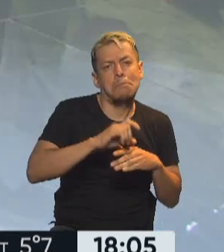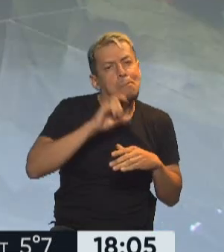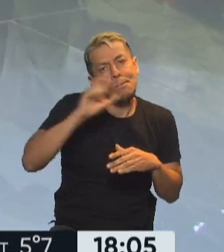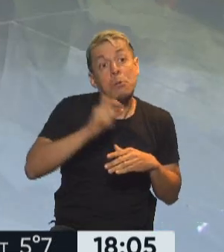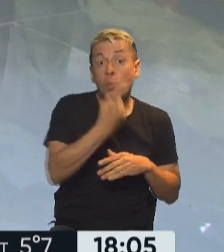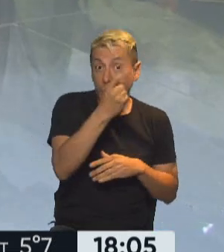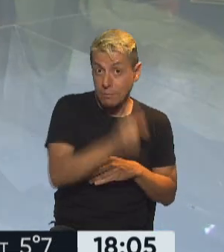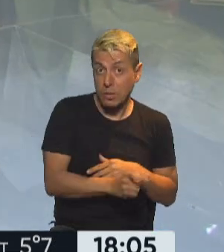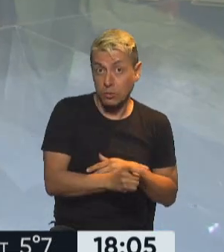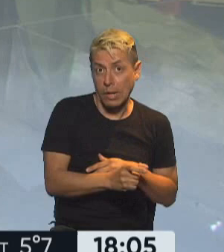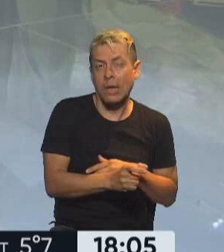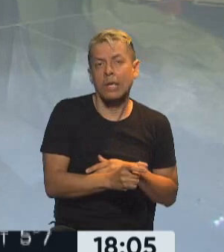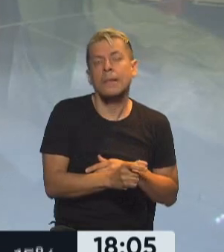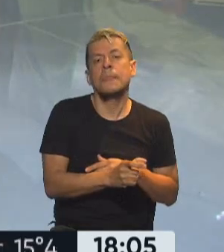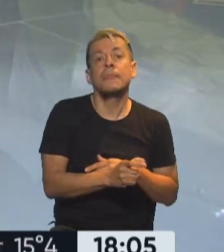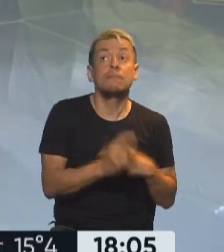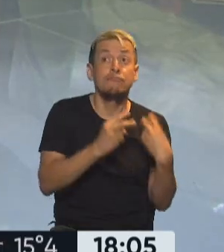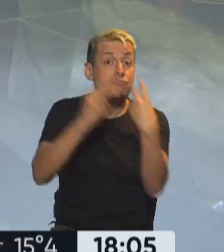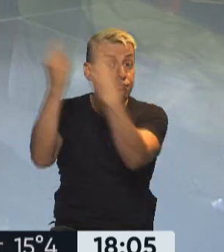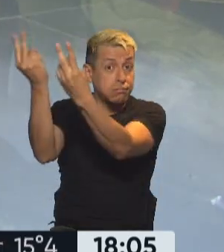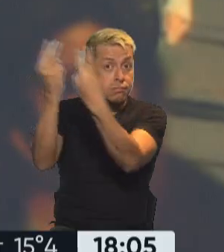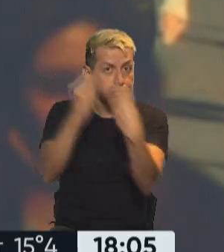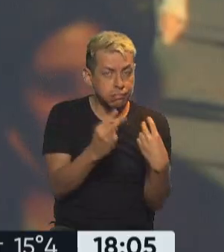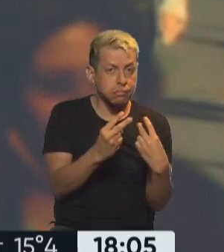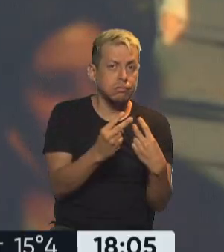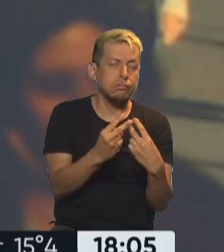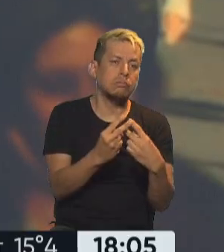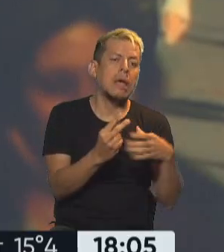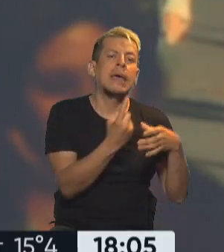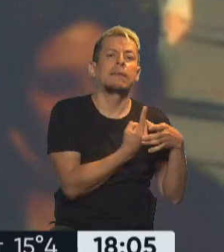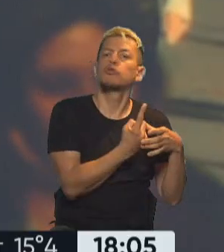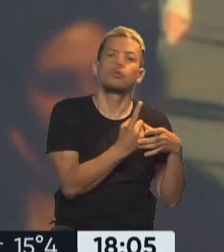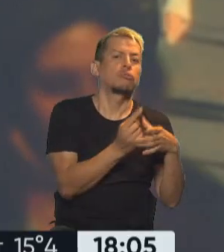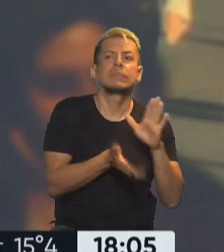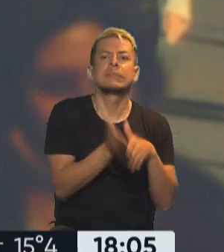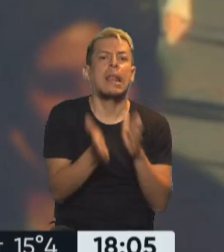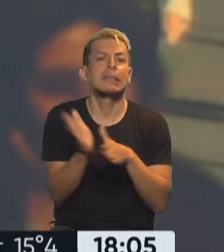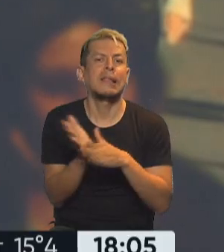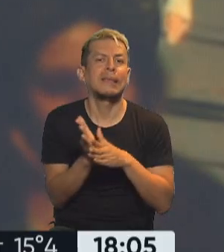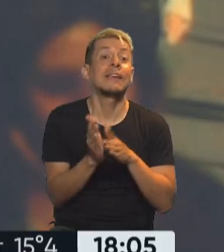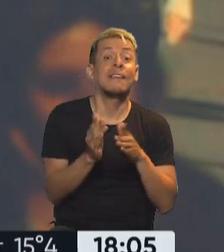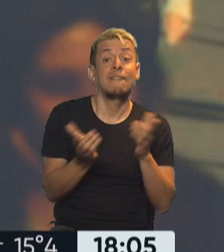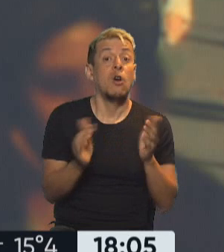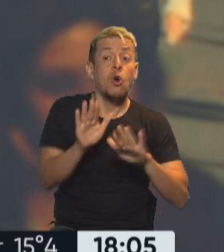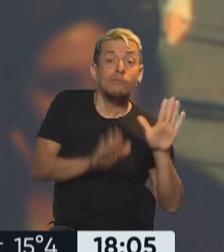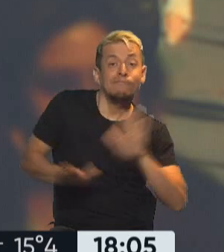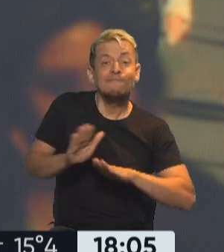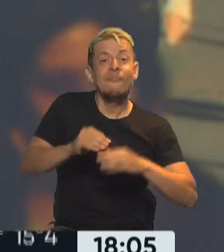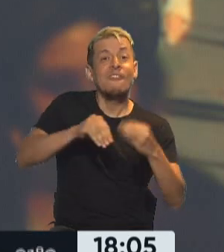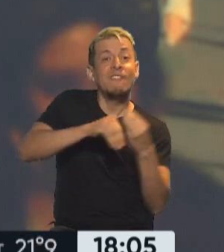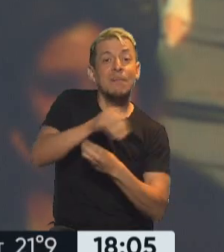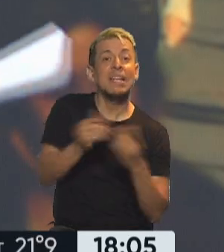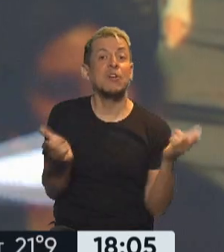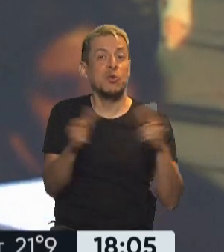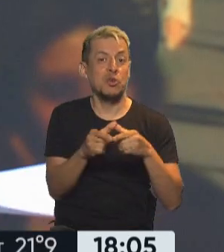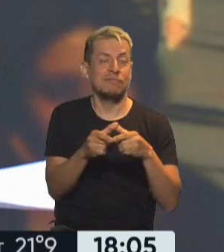persona que llegó desde el exterior, rompió esa burbuja, hizo una reunión familiar y lo que provocó es que se